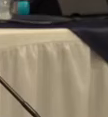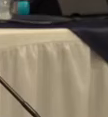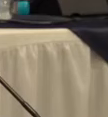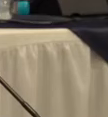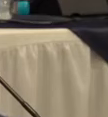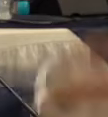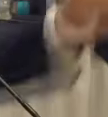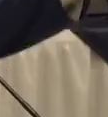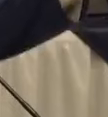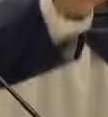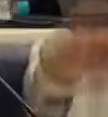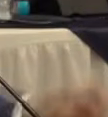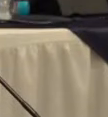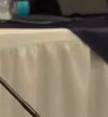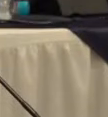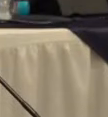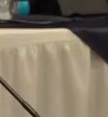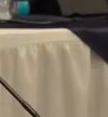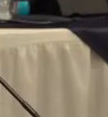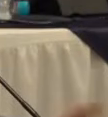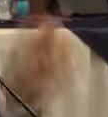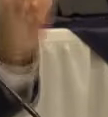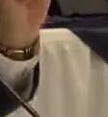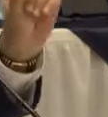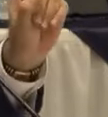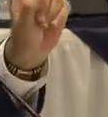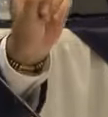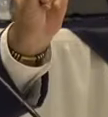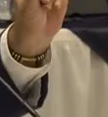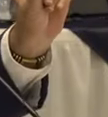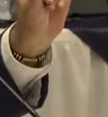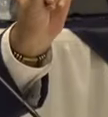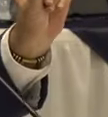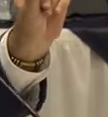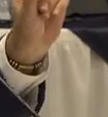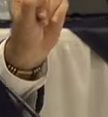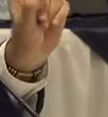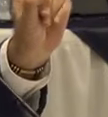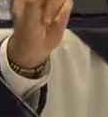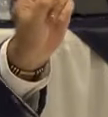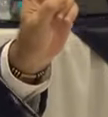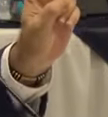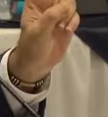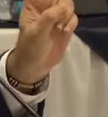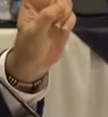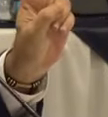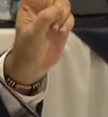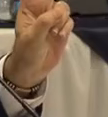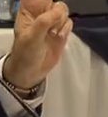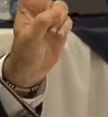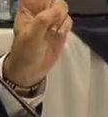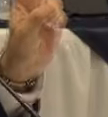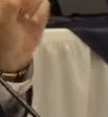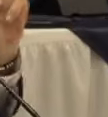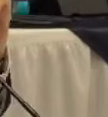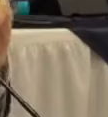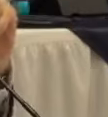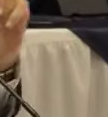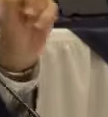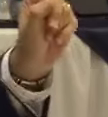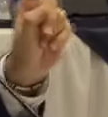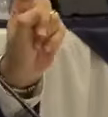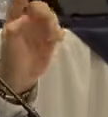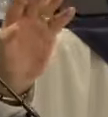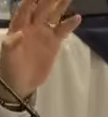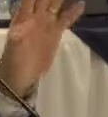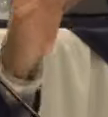Honduras, al lado. Una vez cada 15 días puede salir alguien al supermercado o a la farmacia. Una